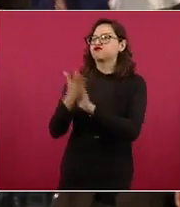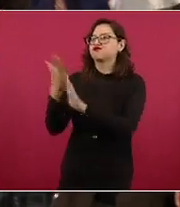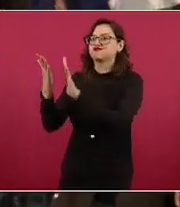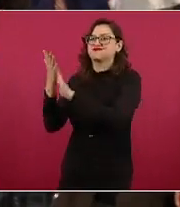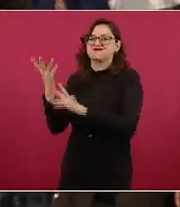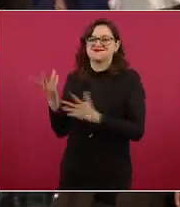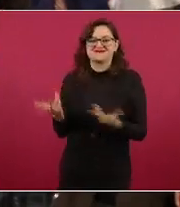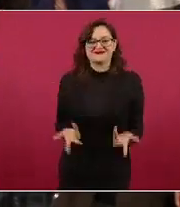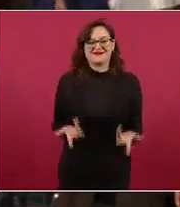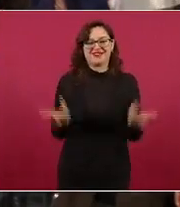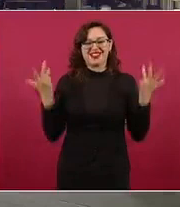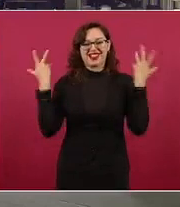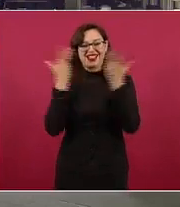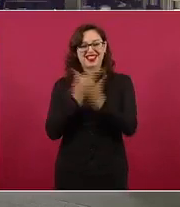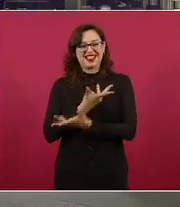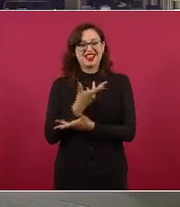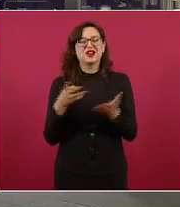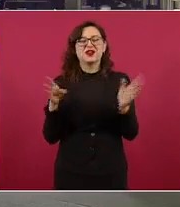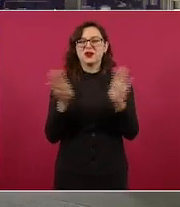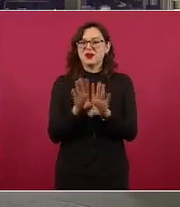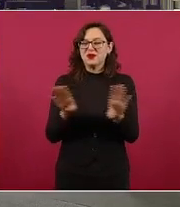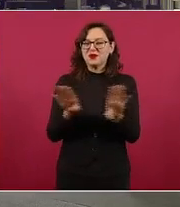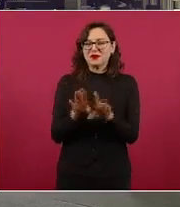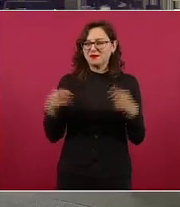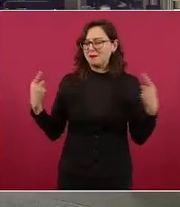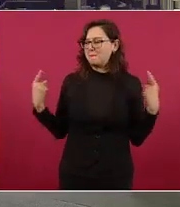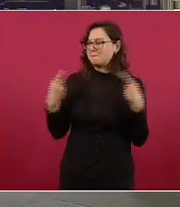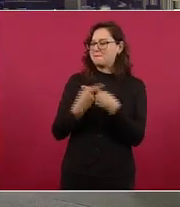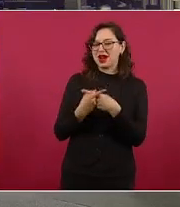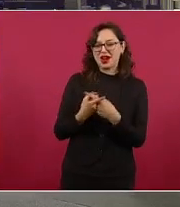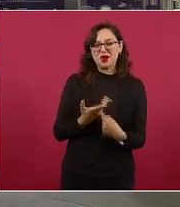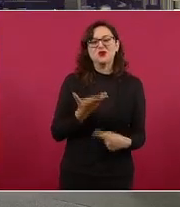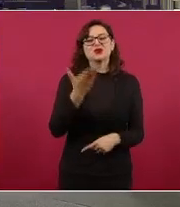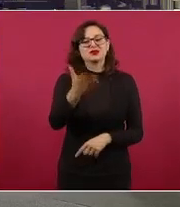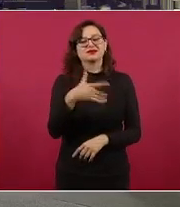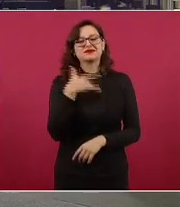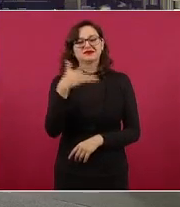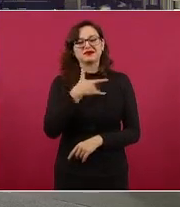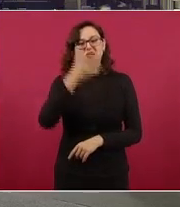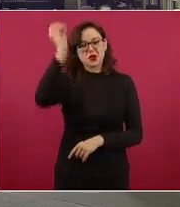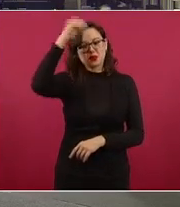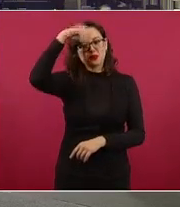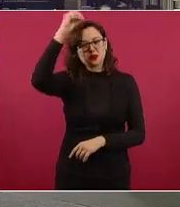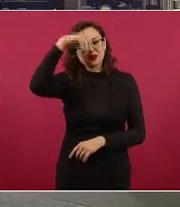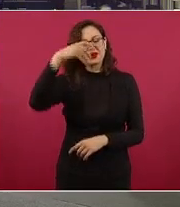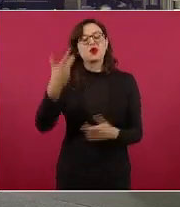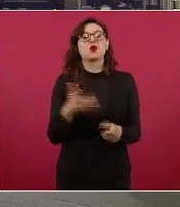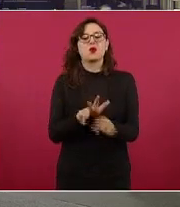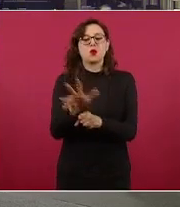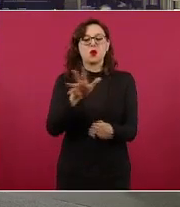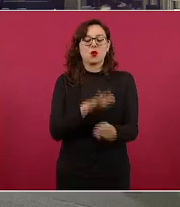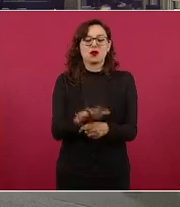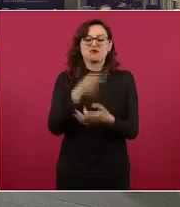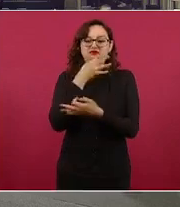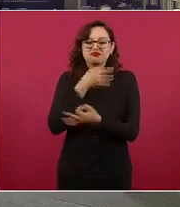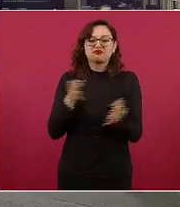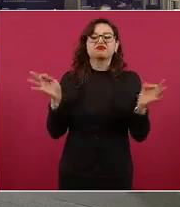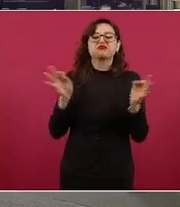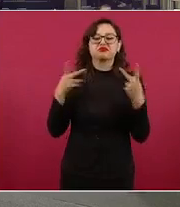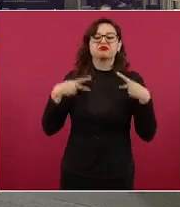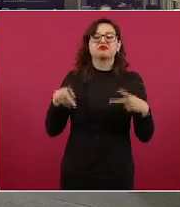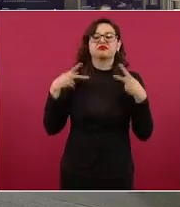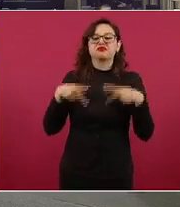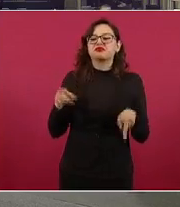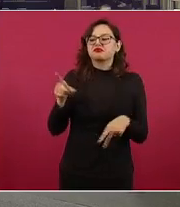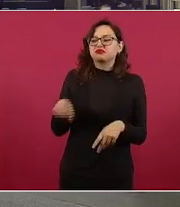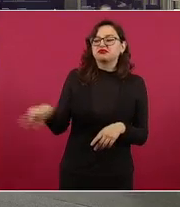que se oponen a que se lleve a cabo esta obra y también qué mensaje les daría pues estas personas que